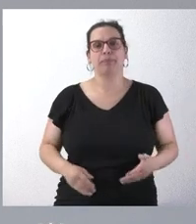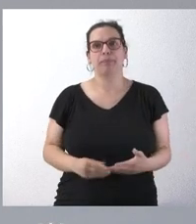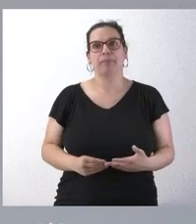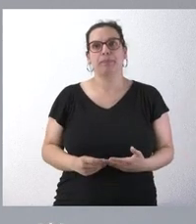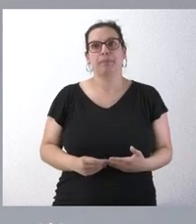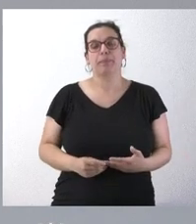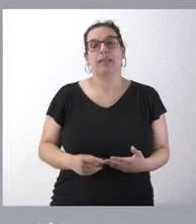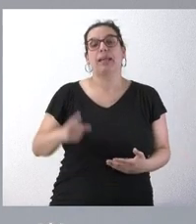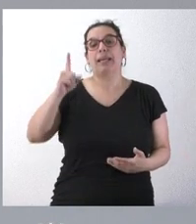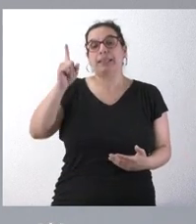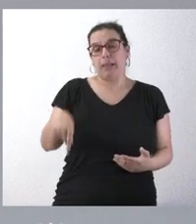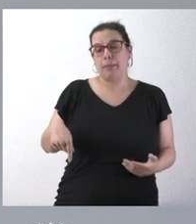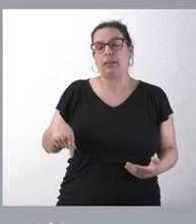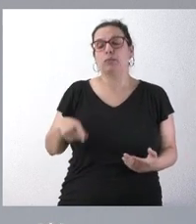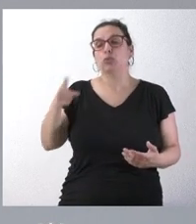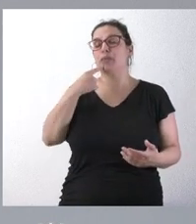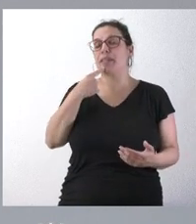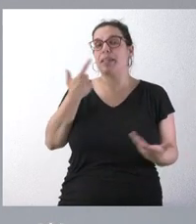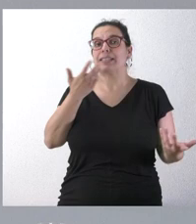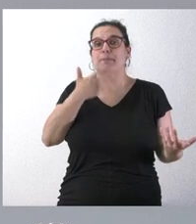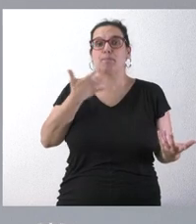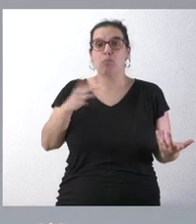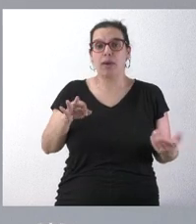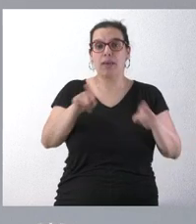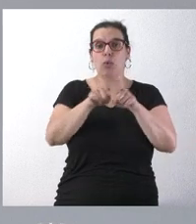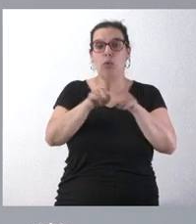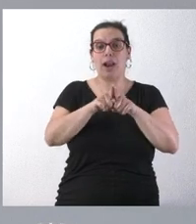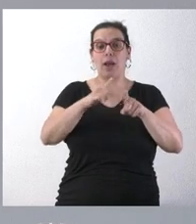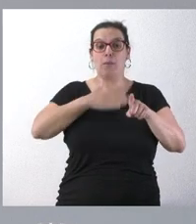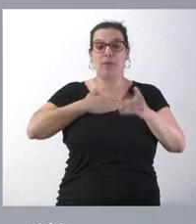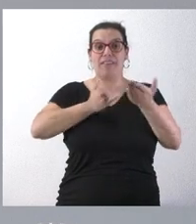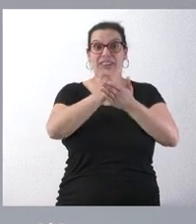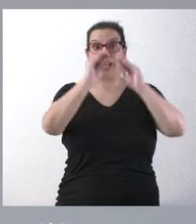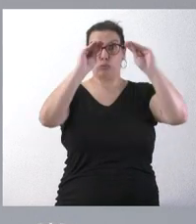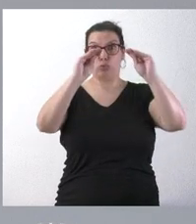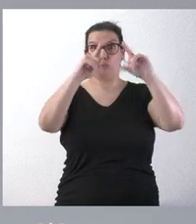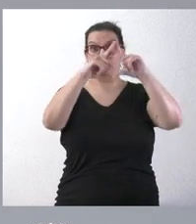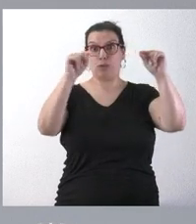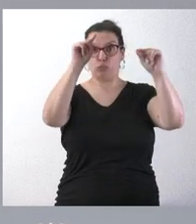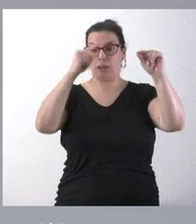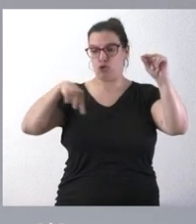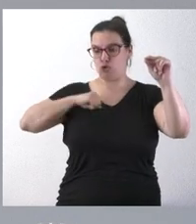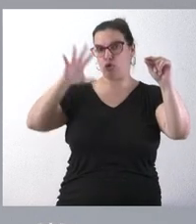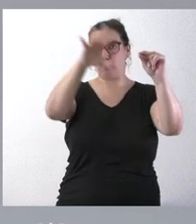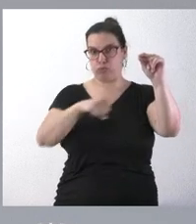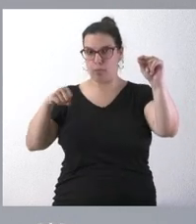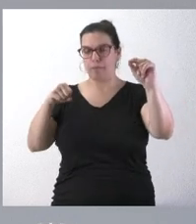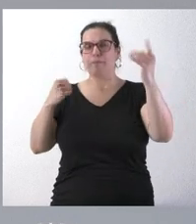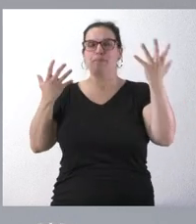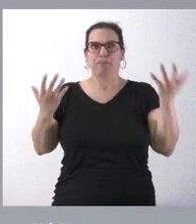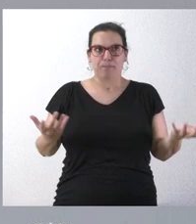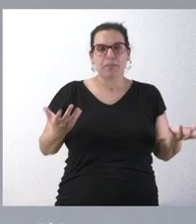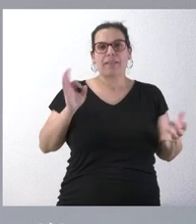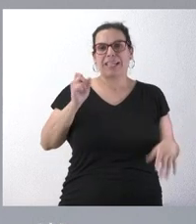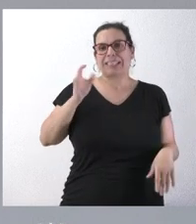Comenta también la posibilidad de expropiación de esa finca. Bueno, como ya le he comentado, es muy frecuente que haya